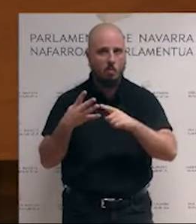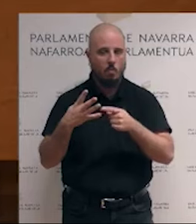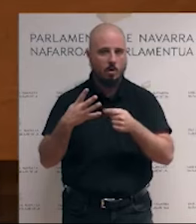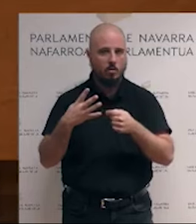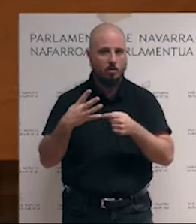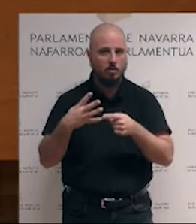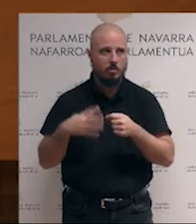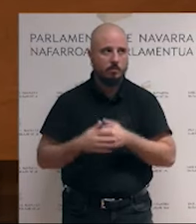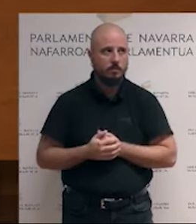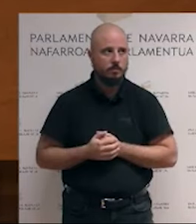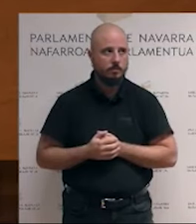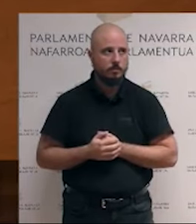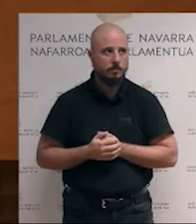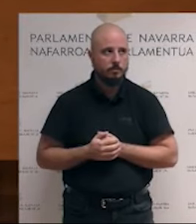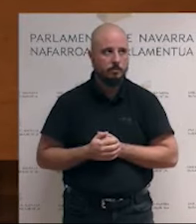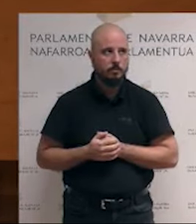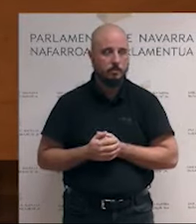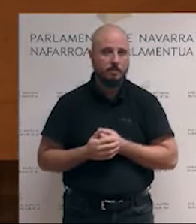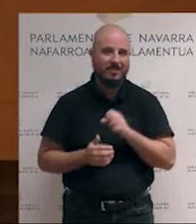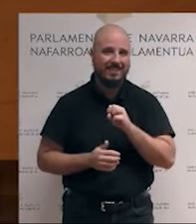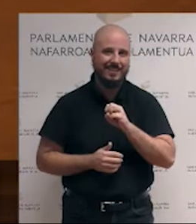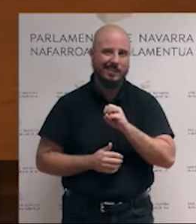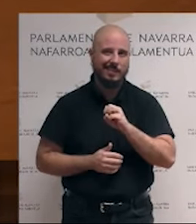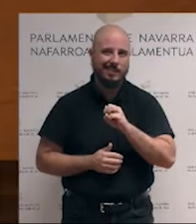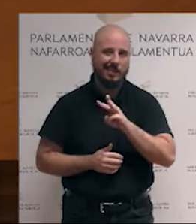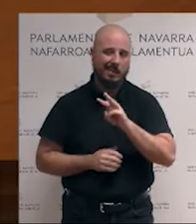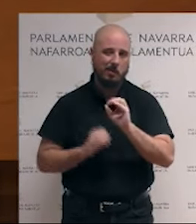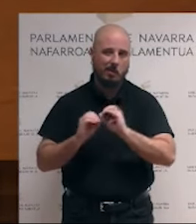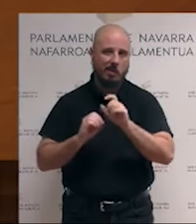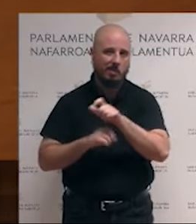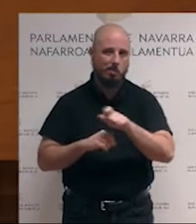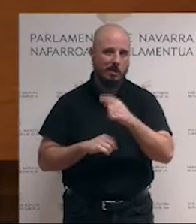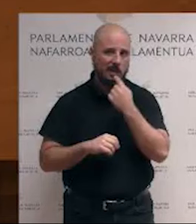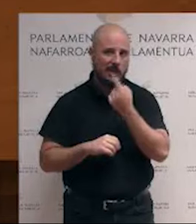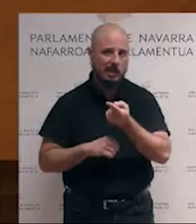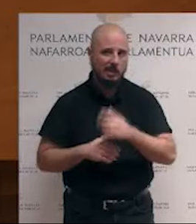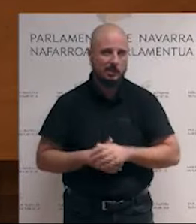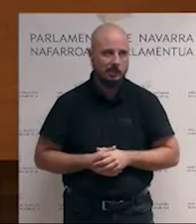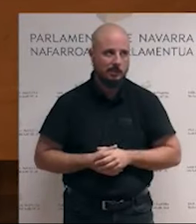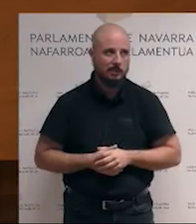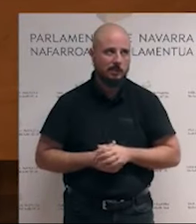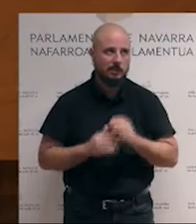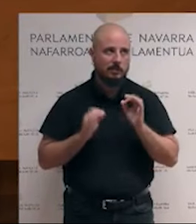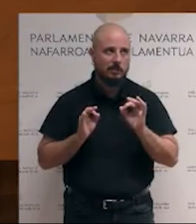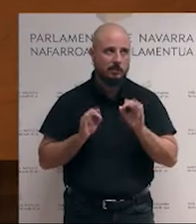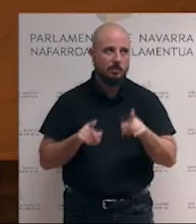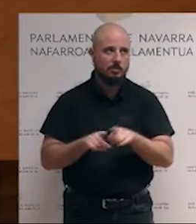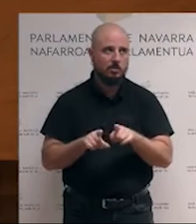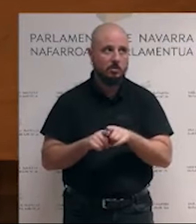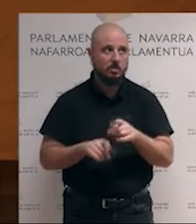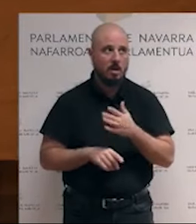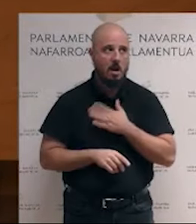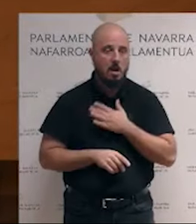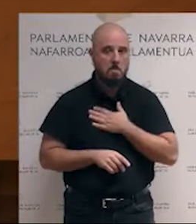Y es únicamente señalada por un 13%. Esto viene a ser algo así como que a mí